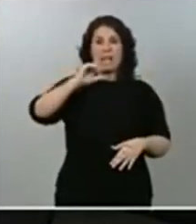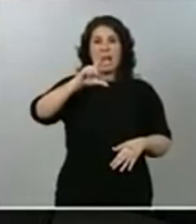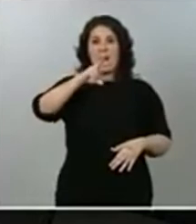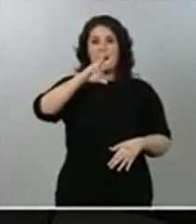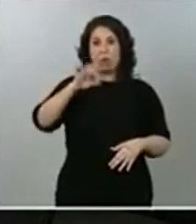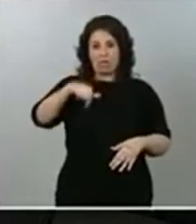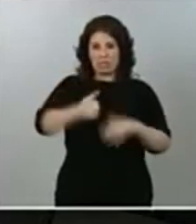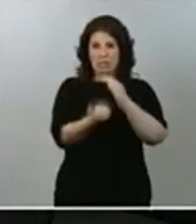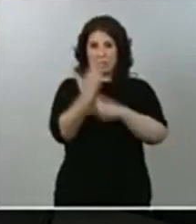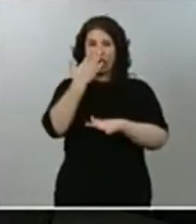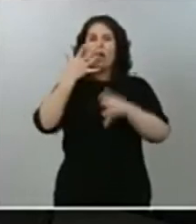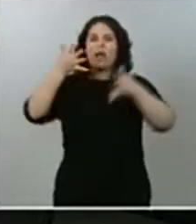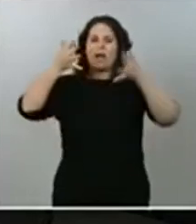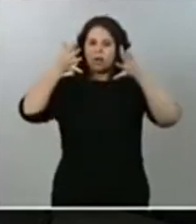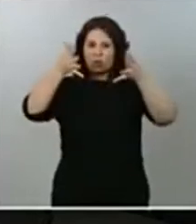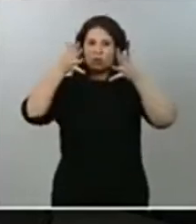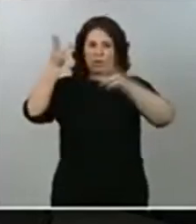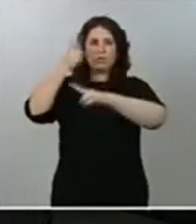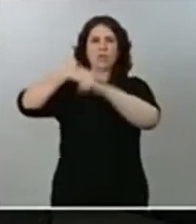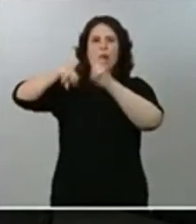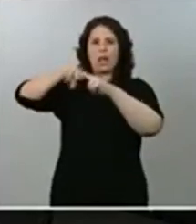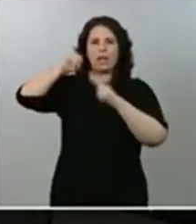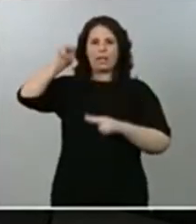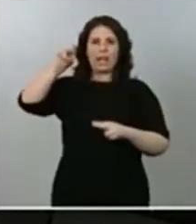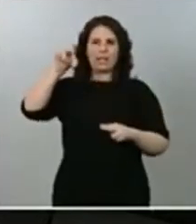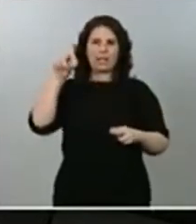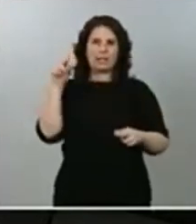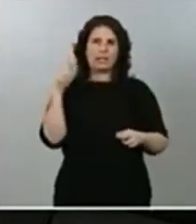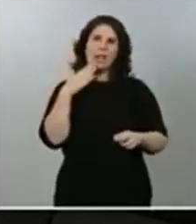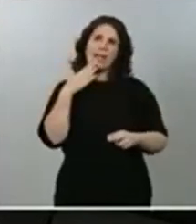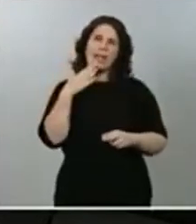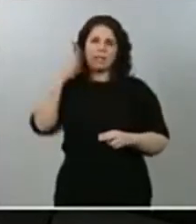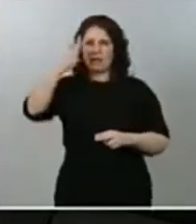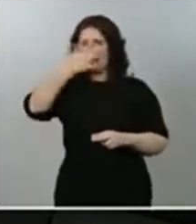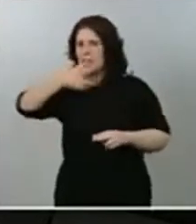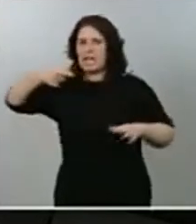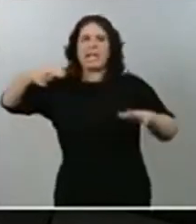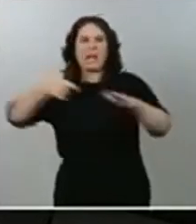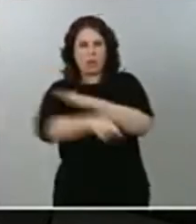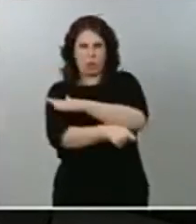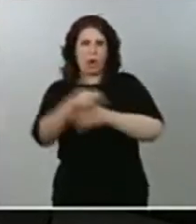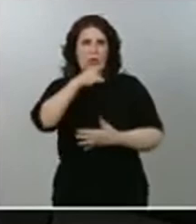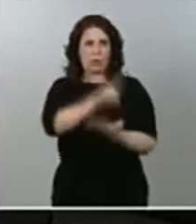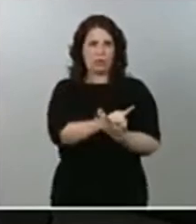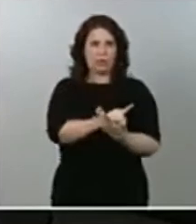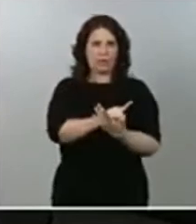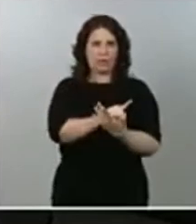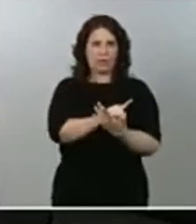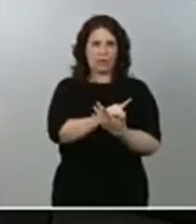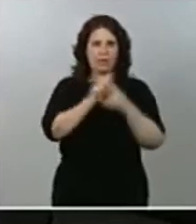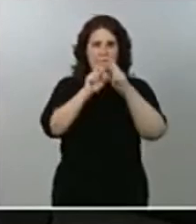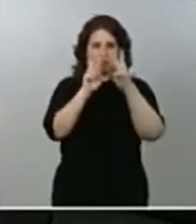la Generalitat, de alguna manera, a que lo recurra, a que recurra la no autorización judicial de su